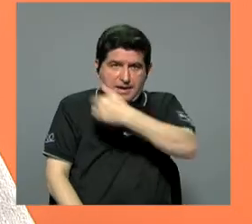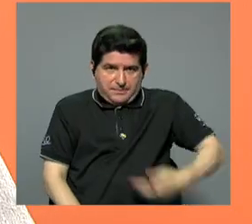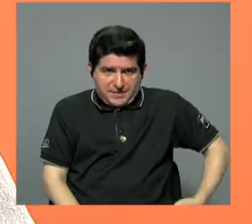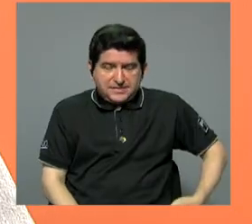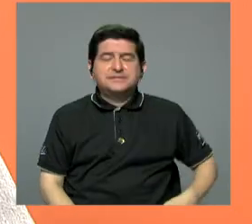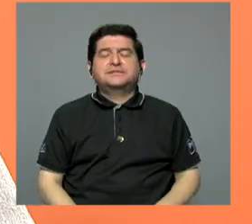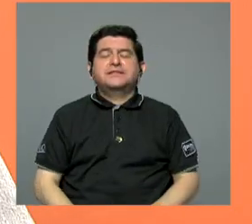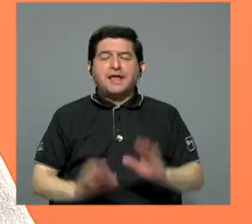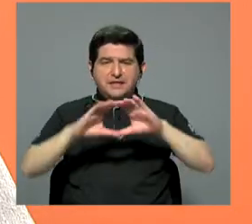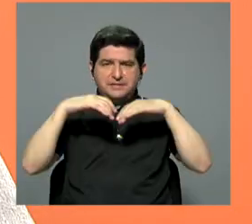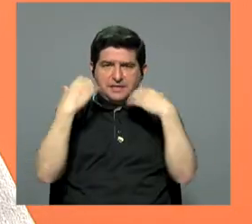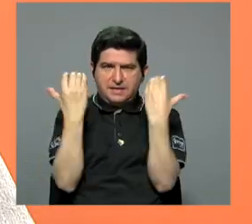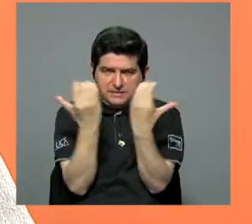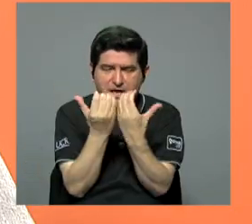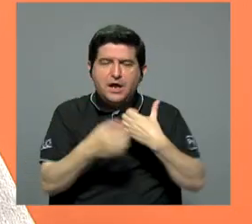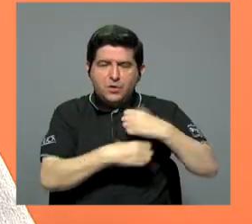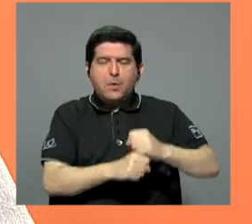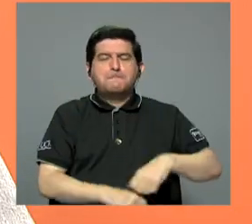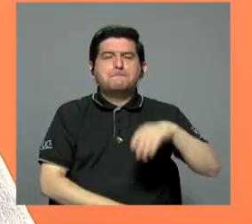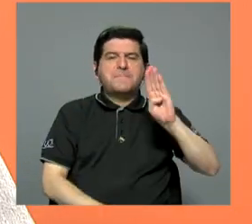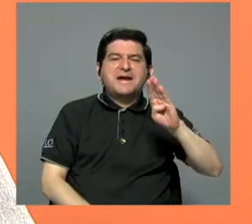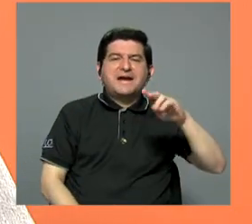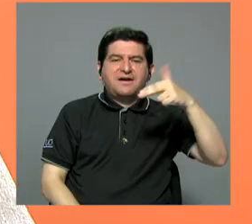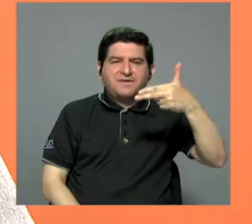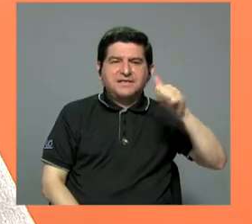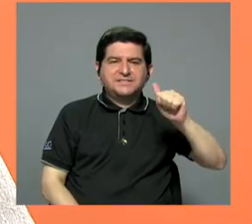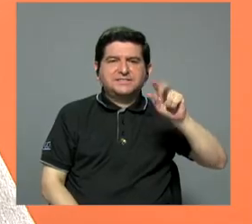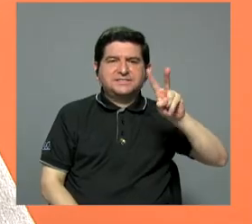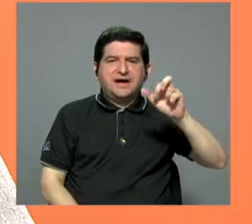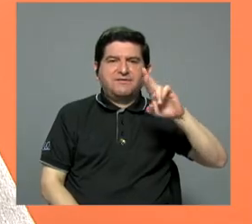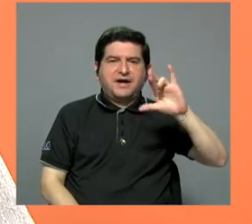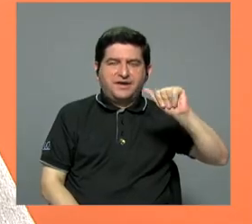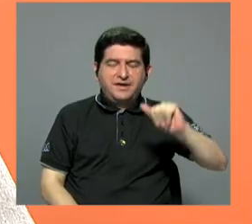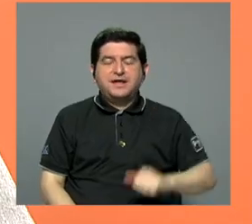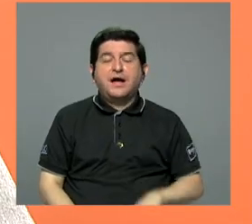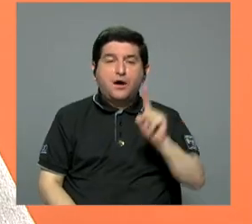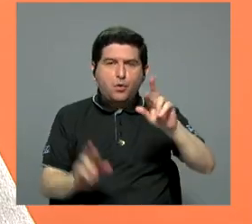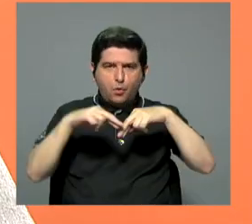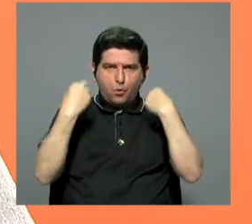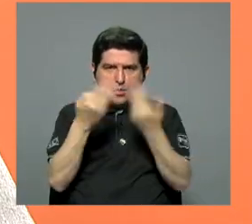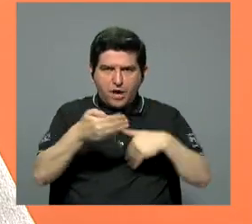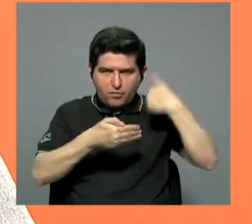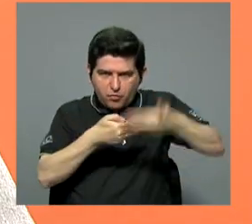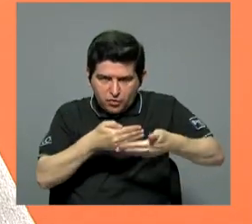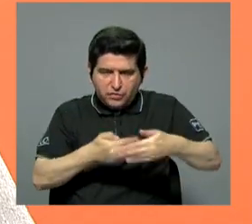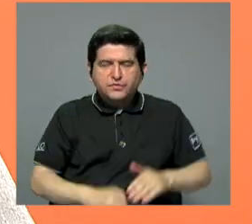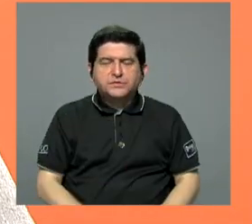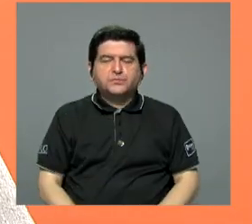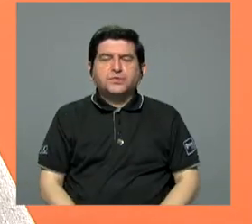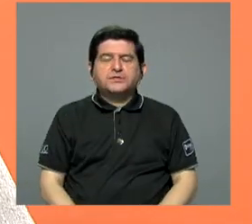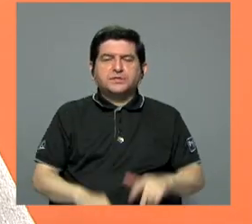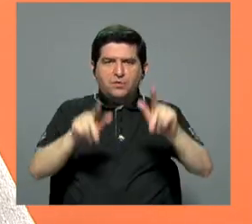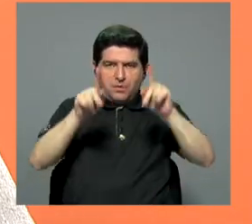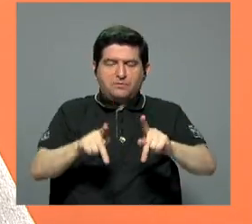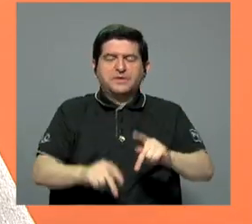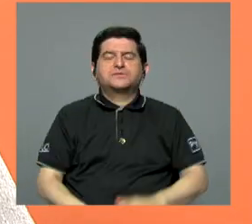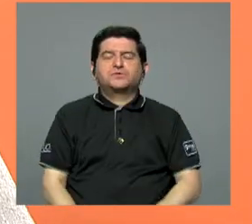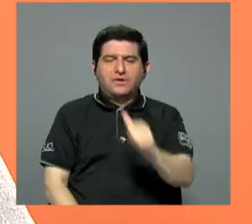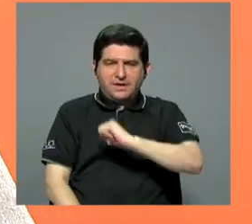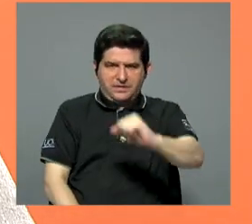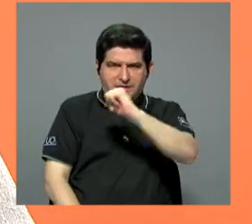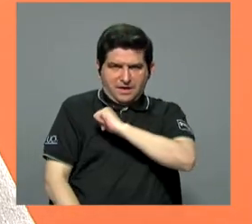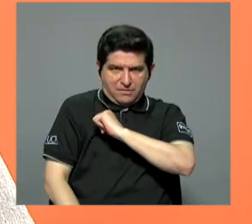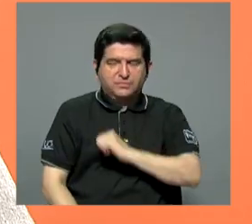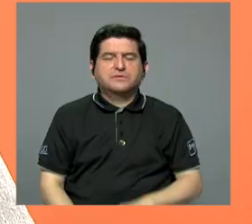Bernabé Chavarría. Bernabé Chavarría quien pues después de una reunión que tuvo el diputado Gustavo Viales con este, con esta autoridad municipal en ese momento,